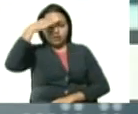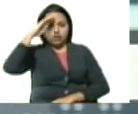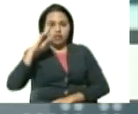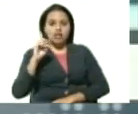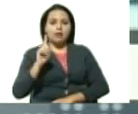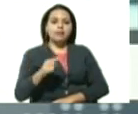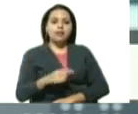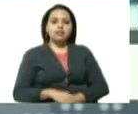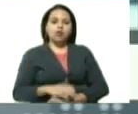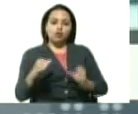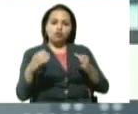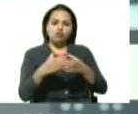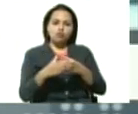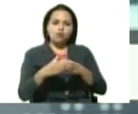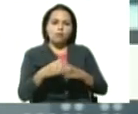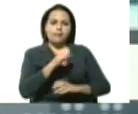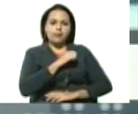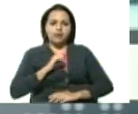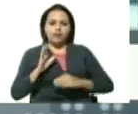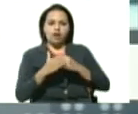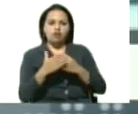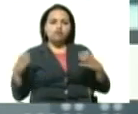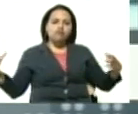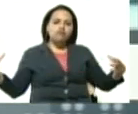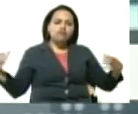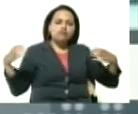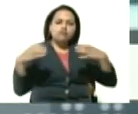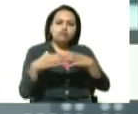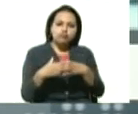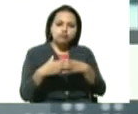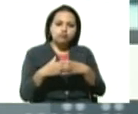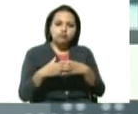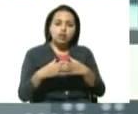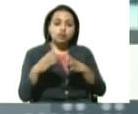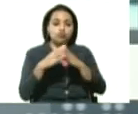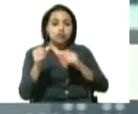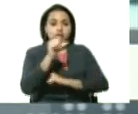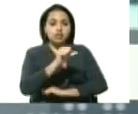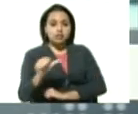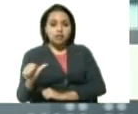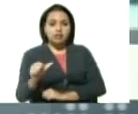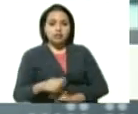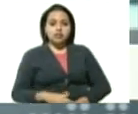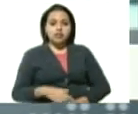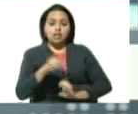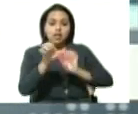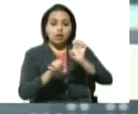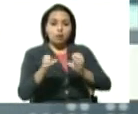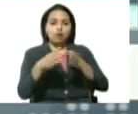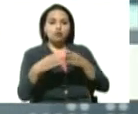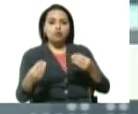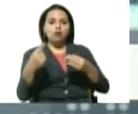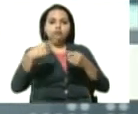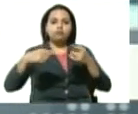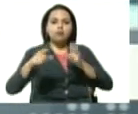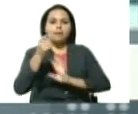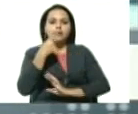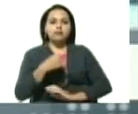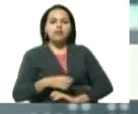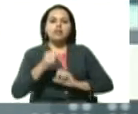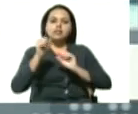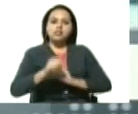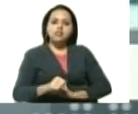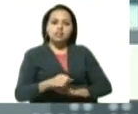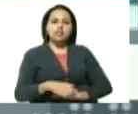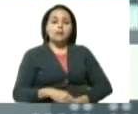sector privado se reúne semanalmente y a diario se comunican revisando todo el protocolo efectivamente la dexametasona